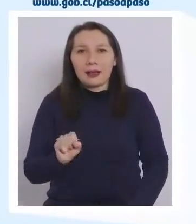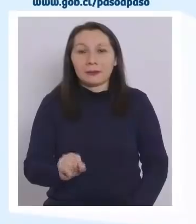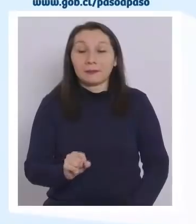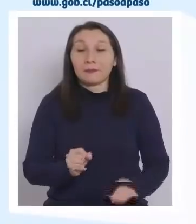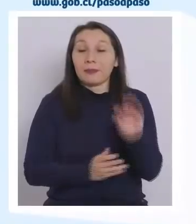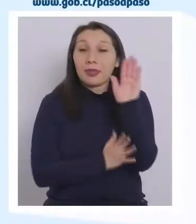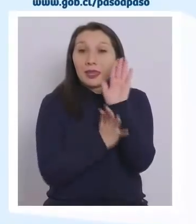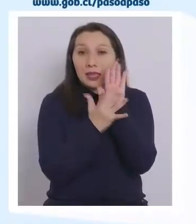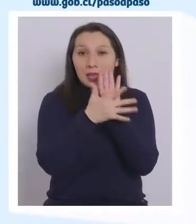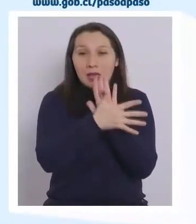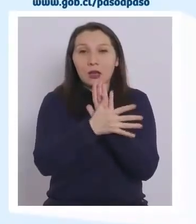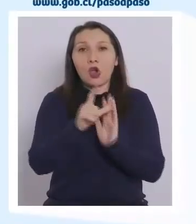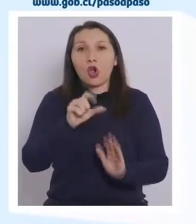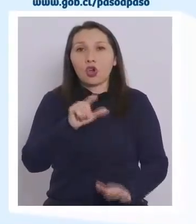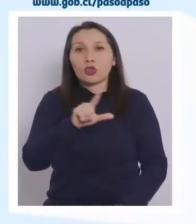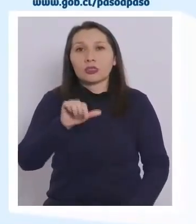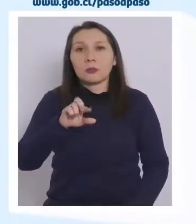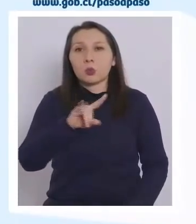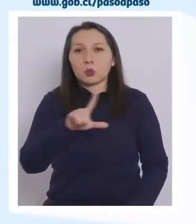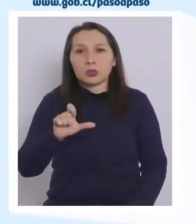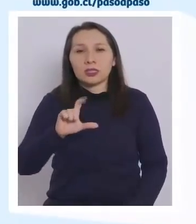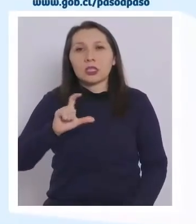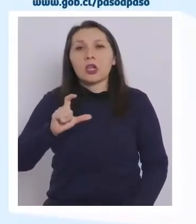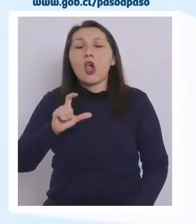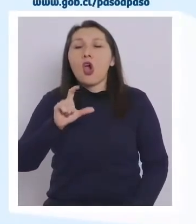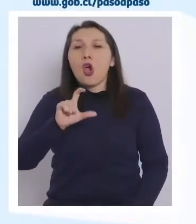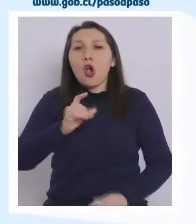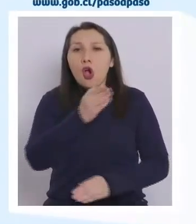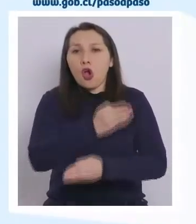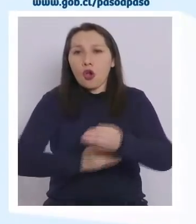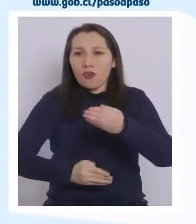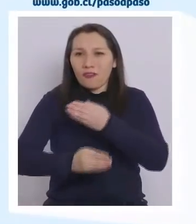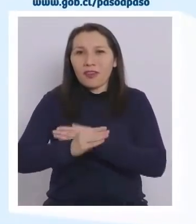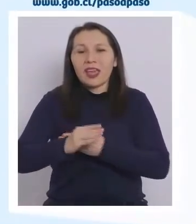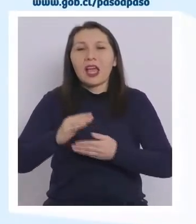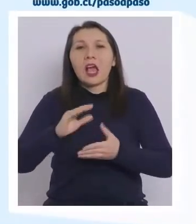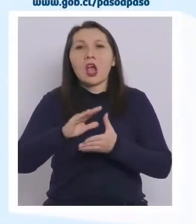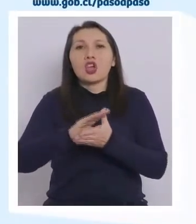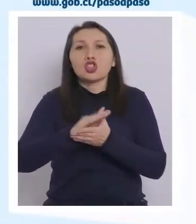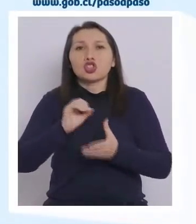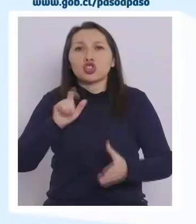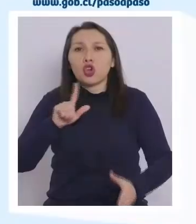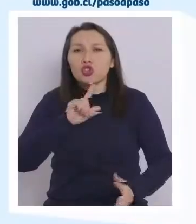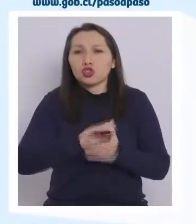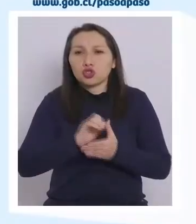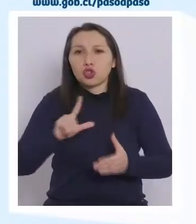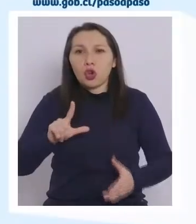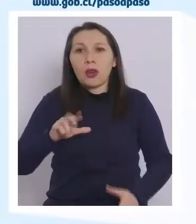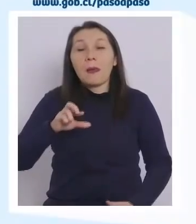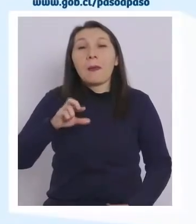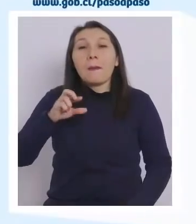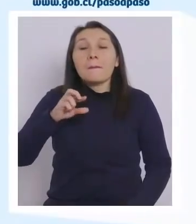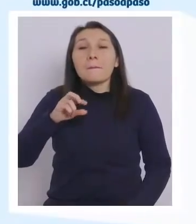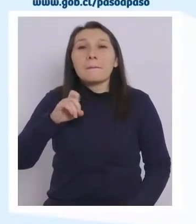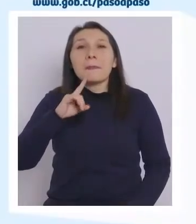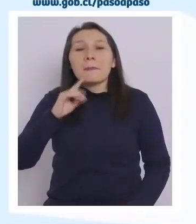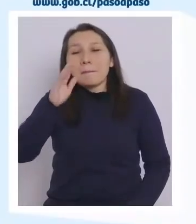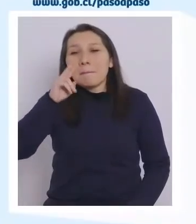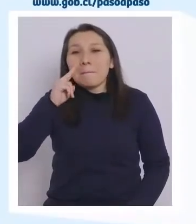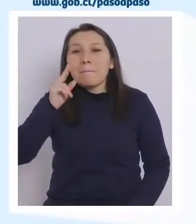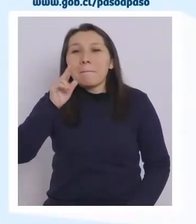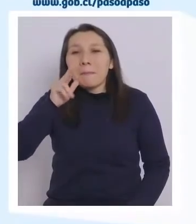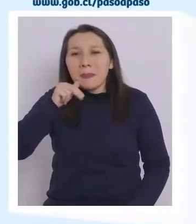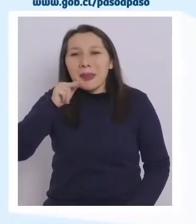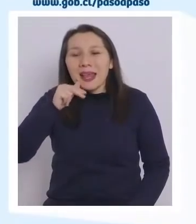la Araucanía, Coyipulli, Gorbea, Cholchol, Perquenco, Carahue, Lautaro y Pitrufquén.